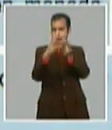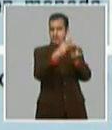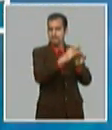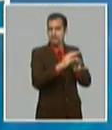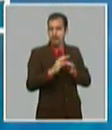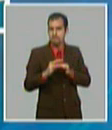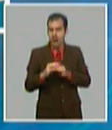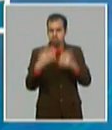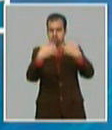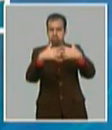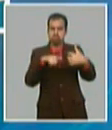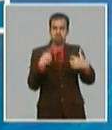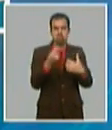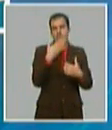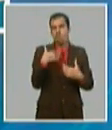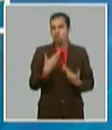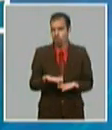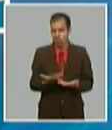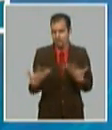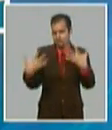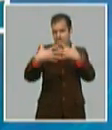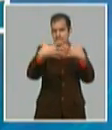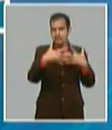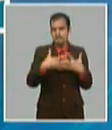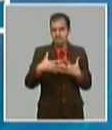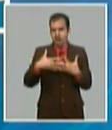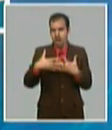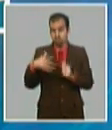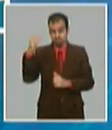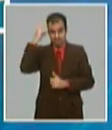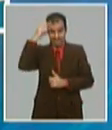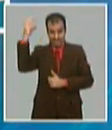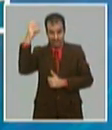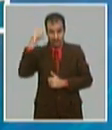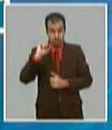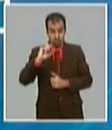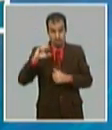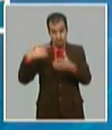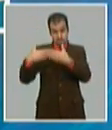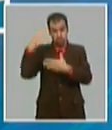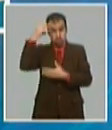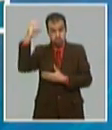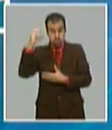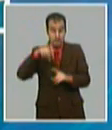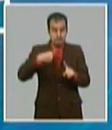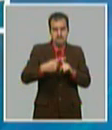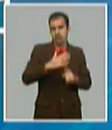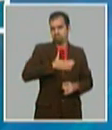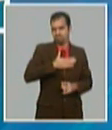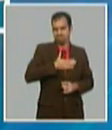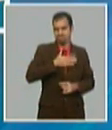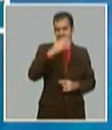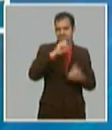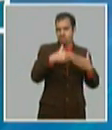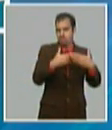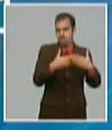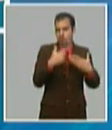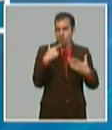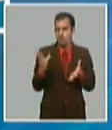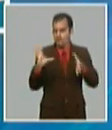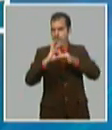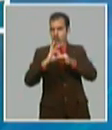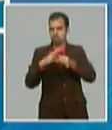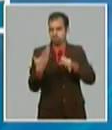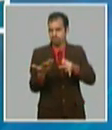cómo nos vamos a encadenar con el sector no estatal y cómo participa también en ese desarrollo de la economía y la inversión extranjera y la industria